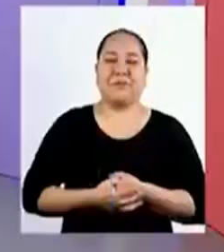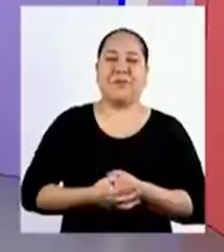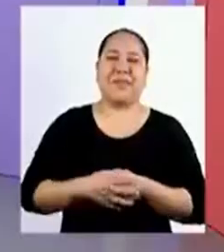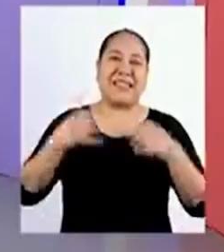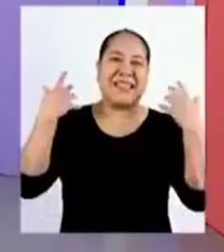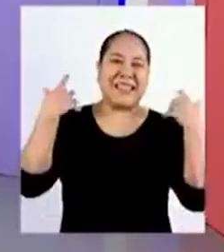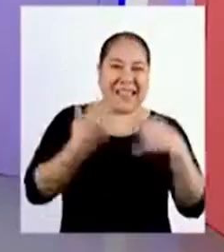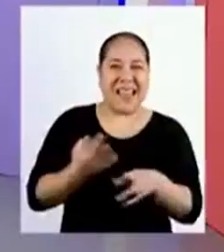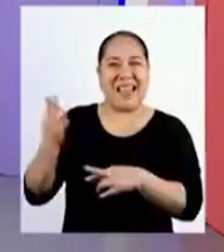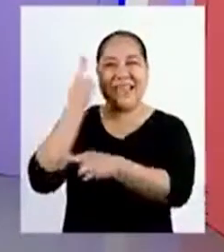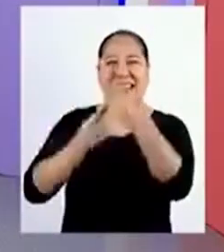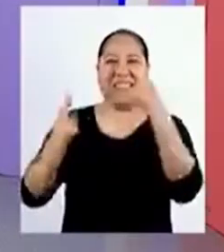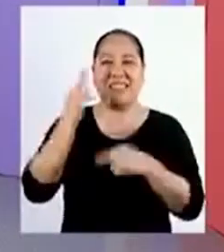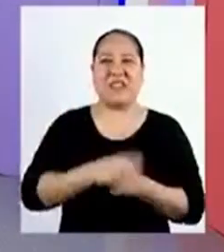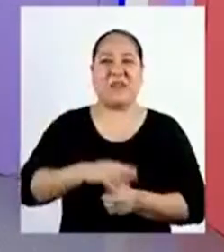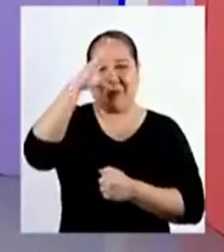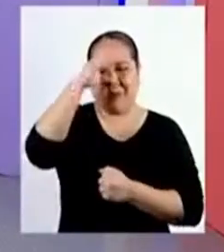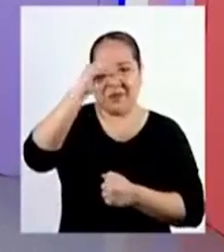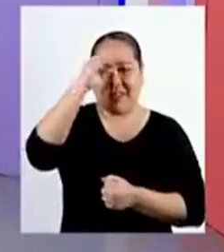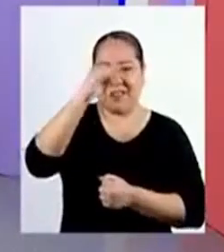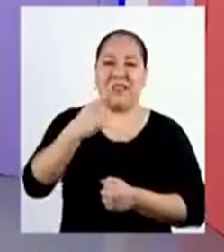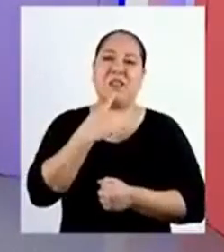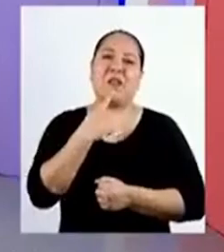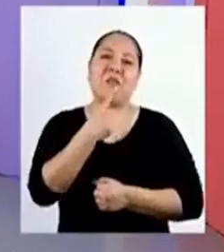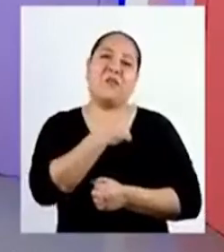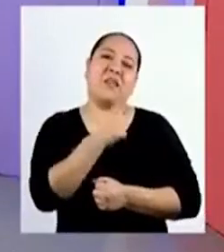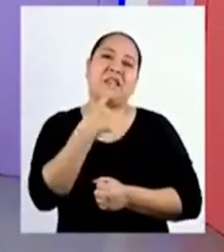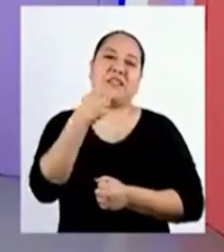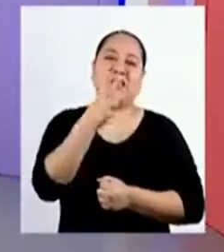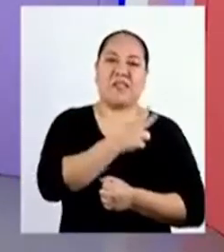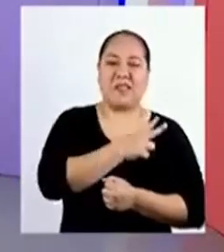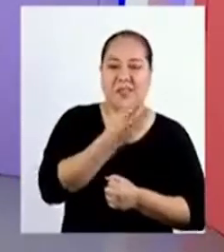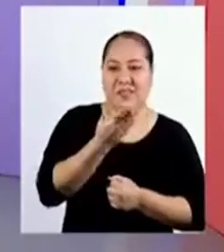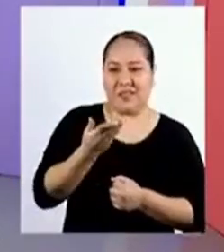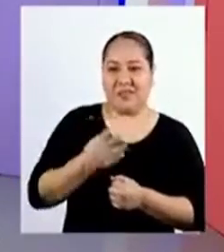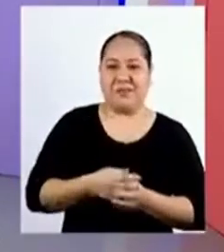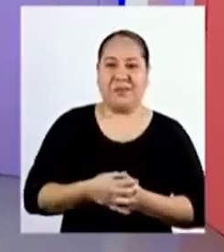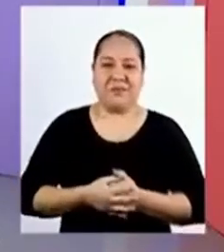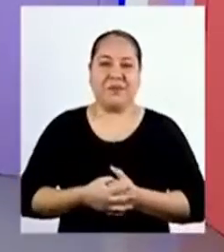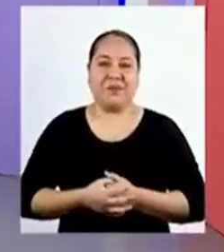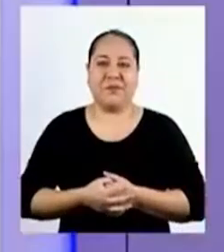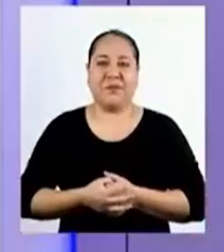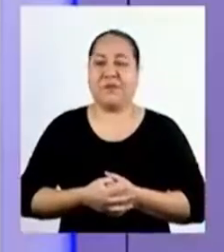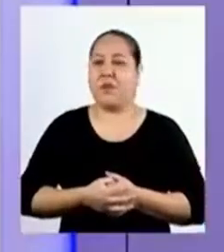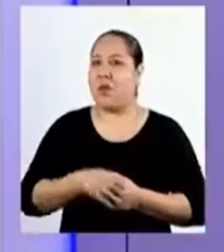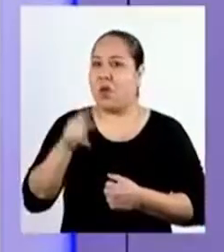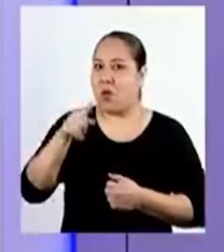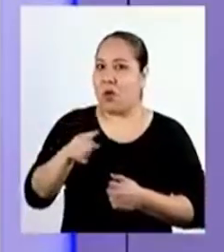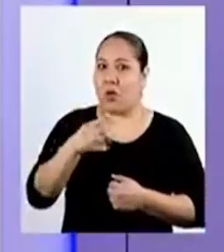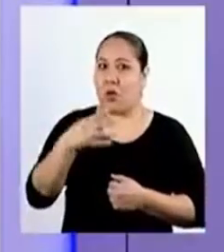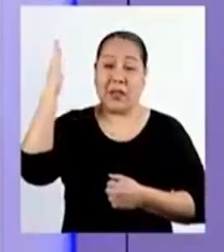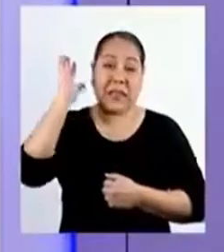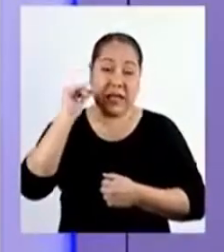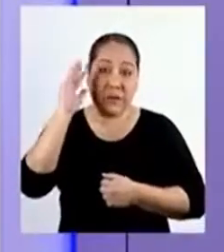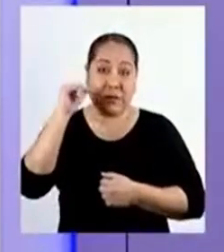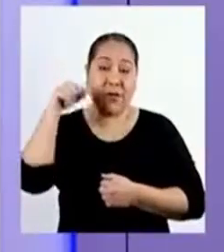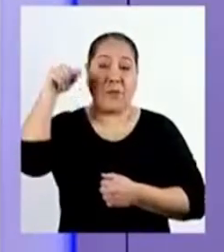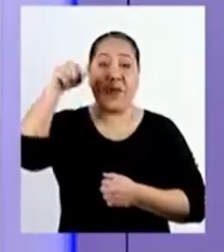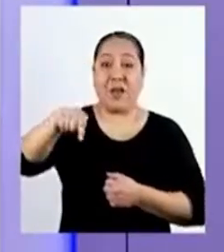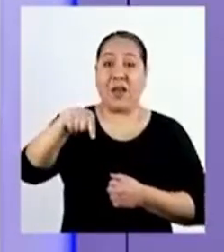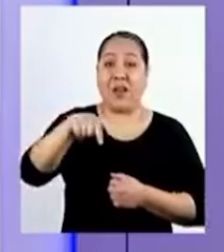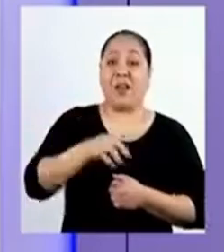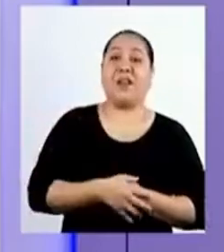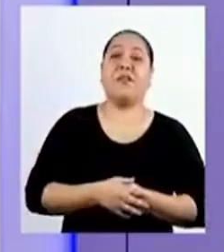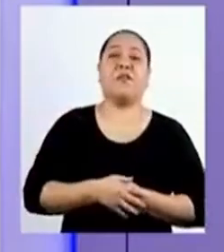Y estamos de vuelta, chicas y chicos, de primero y segundo de secundaria Cuando nos despedimos para la